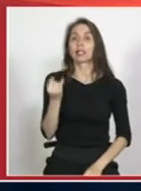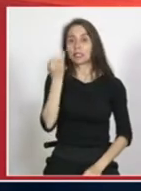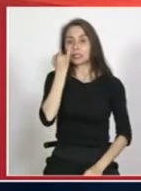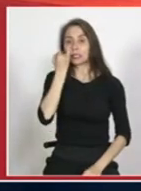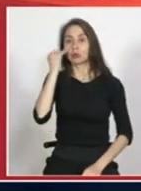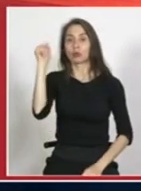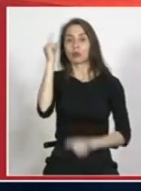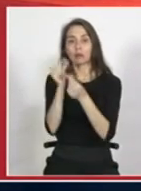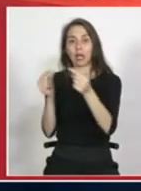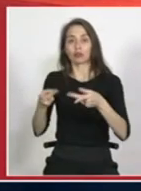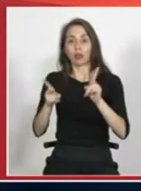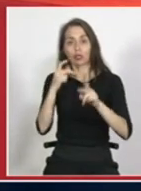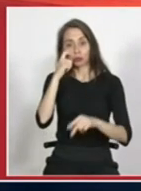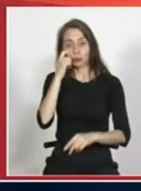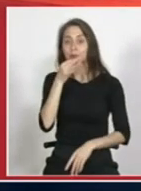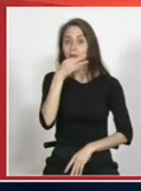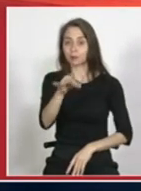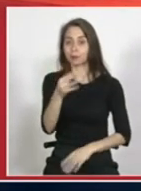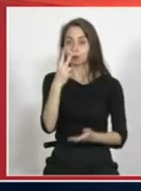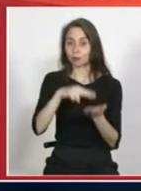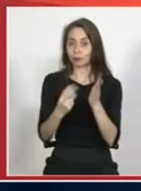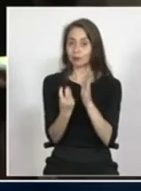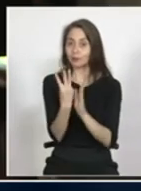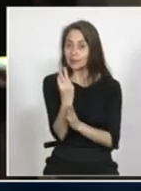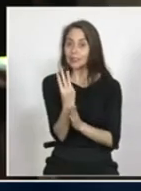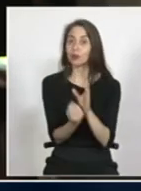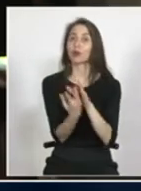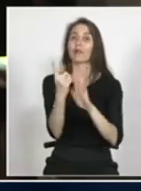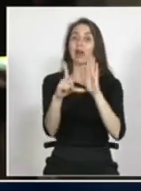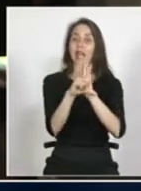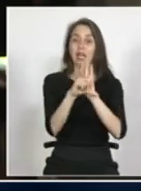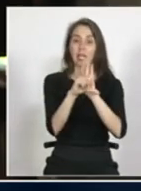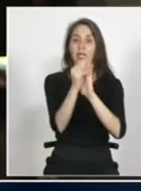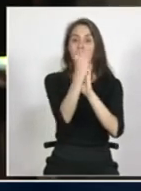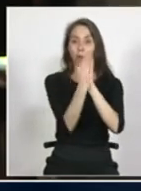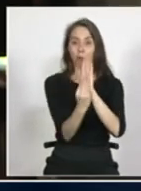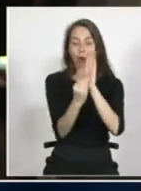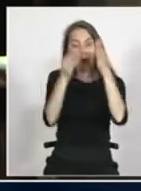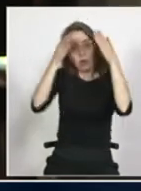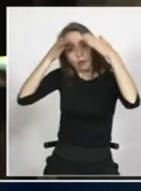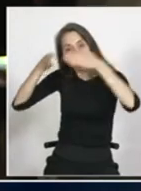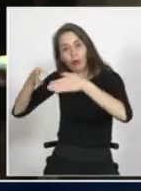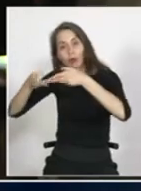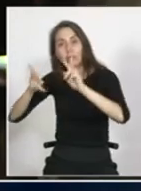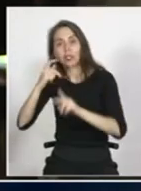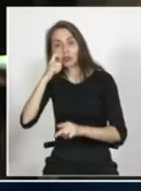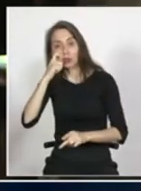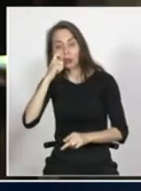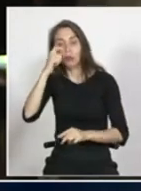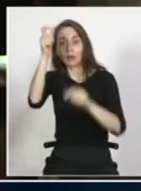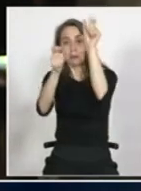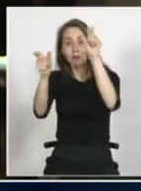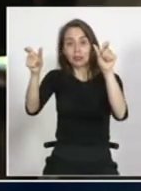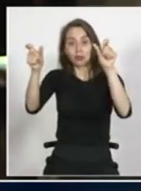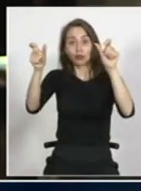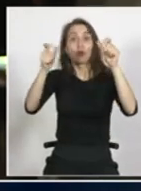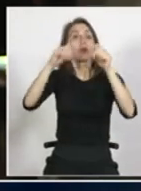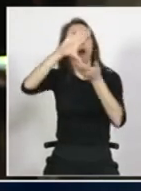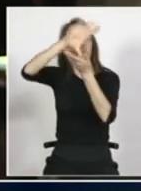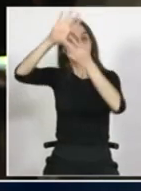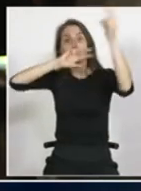Nacional de Derechos Humanos en el 2013 que la nueva legislación tenga un enfoque de derechos humanos en que mire a la migración como